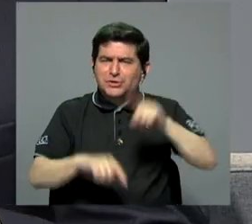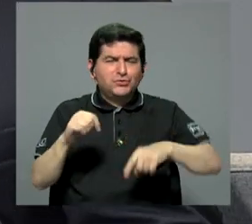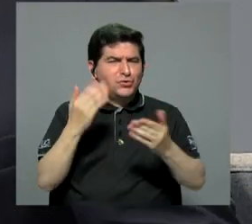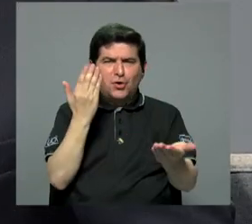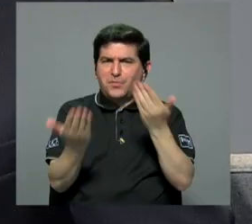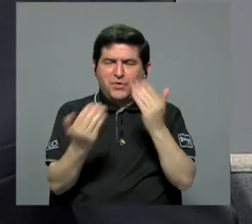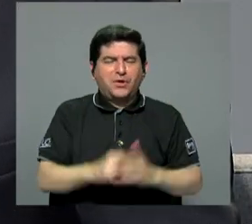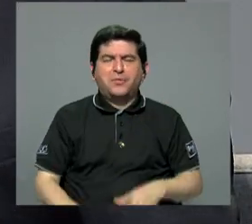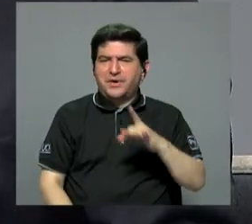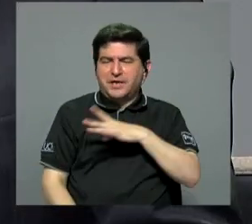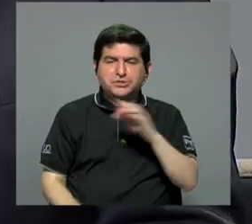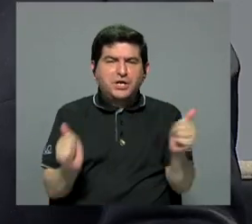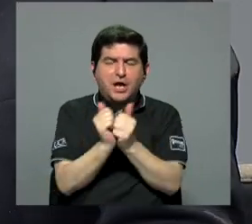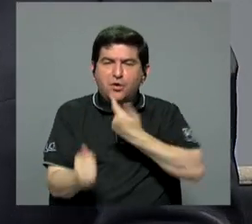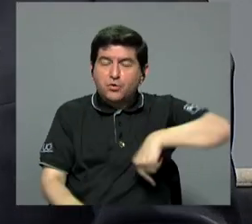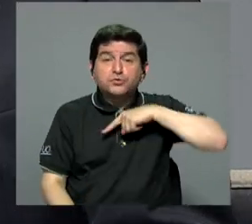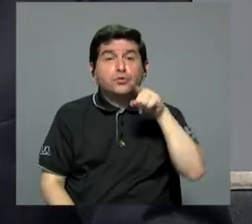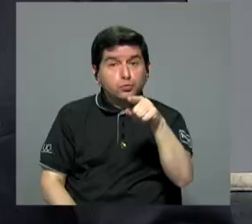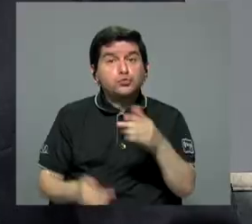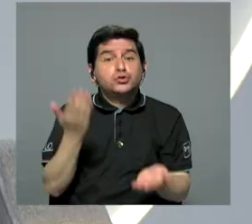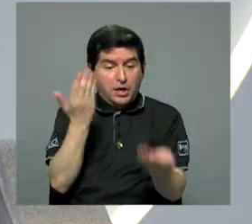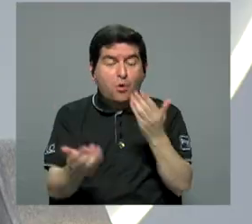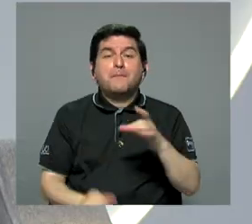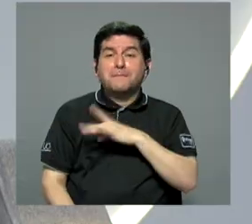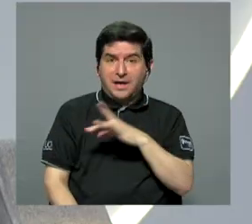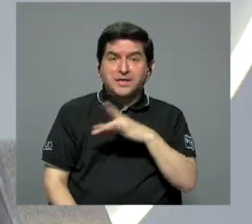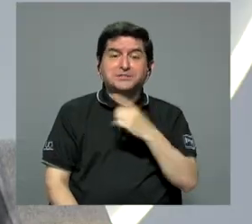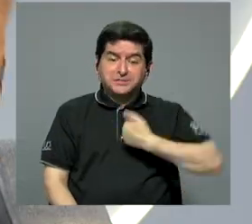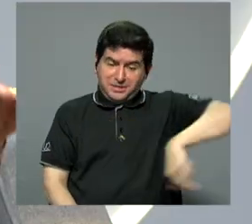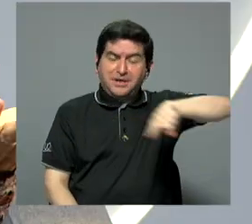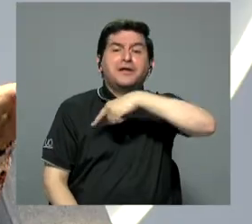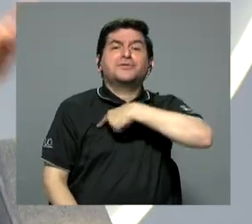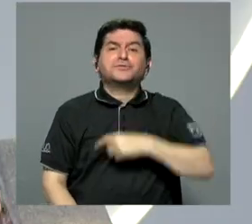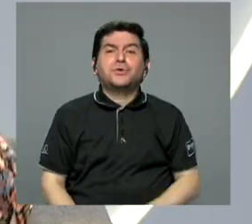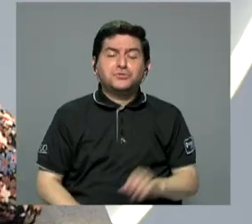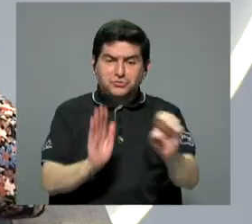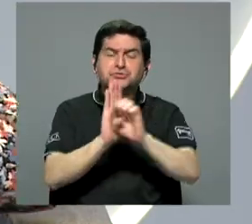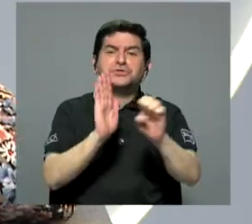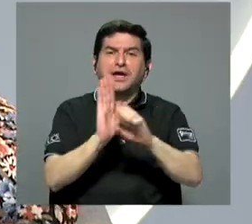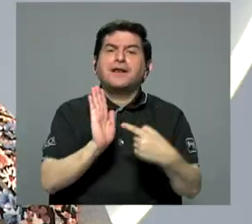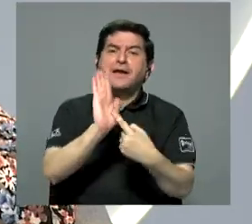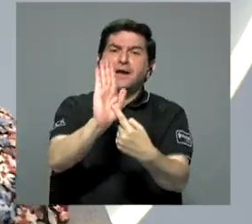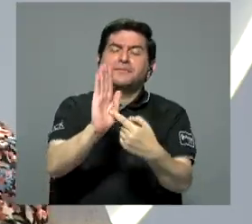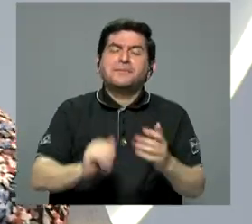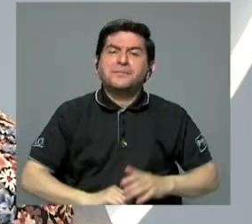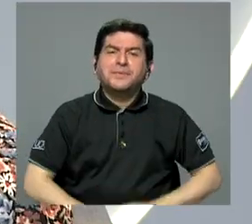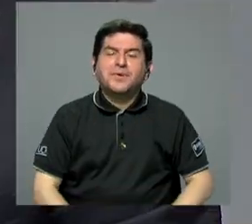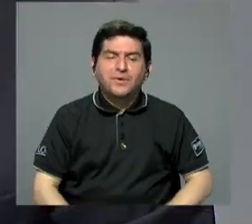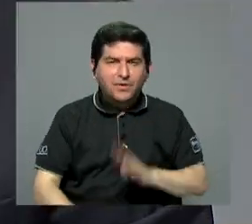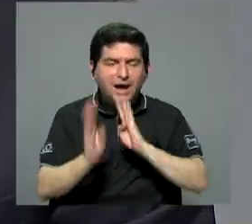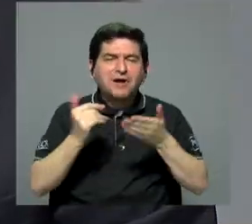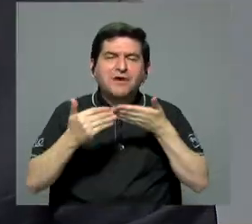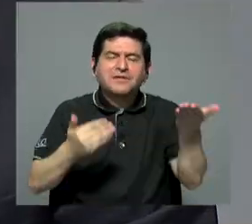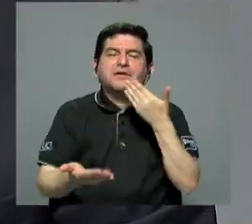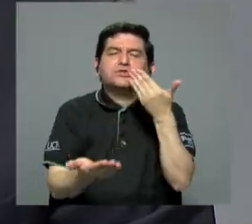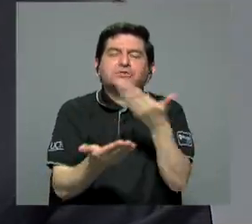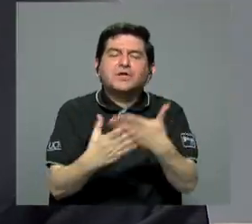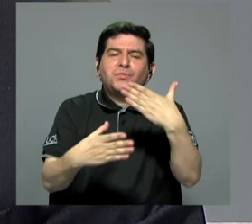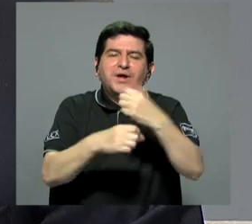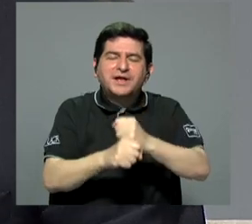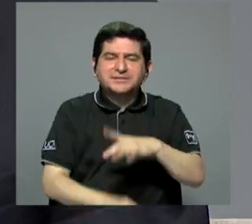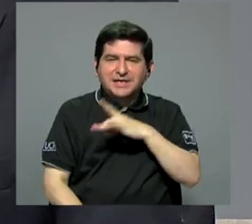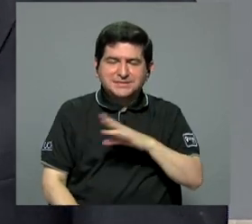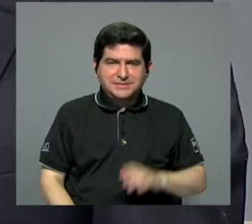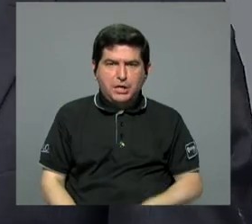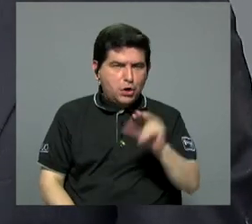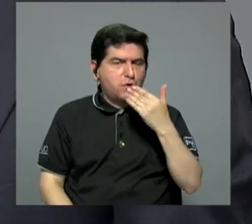comparar la realidad chile con Bueno, pero usted está comparando con Chile, entonces yo le pongo ese ejemplo que precisamente llevó a una revuesta Pero hablamos de las cosas buenas que ha hecho Chile, no